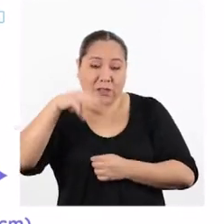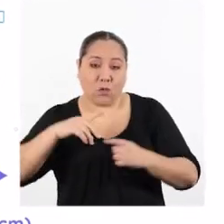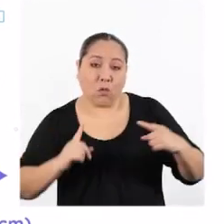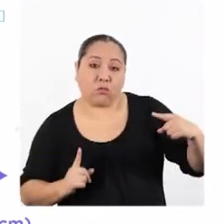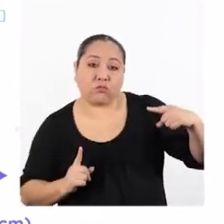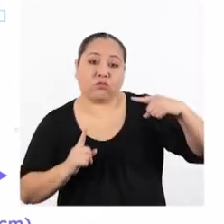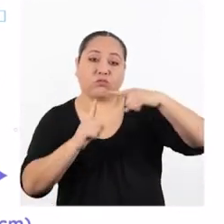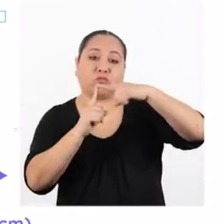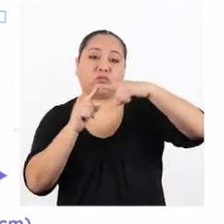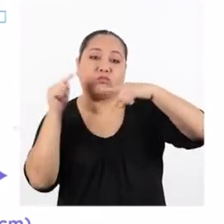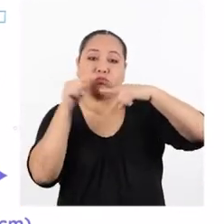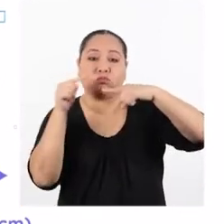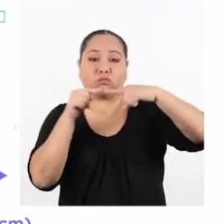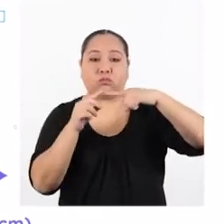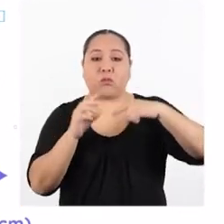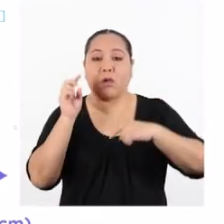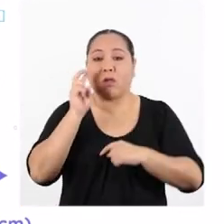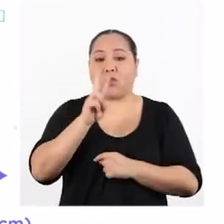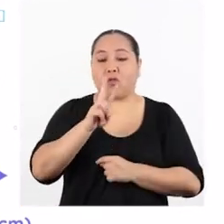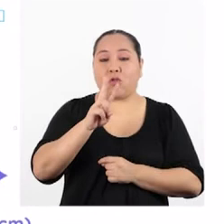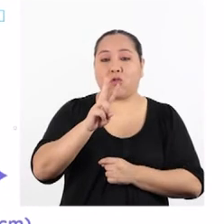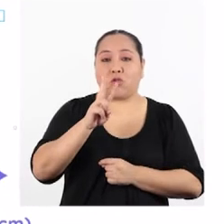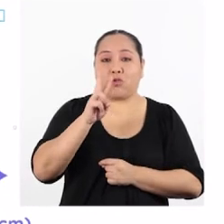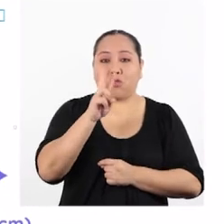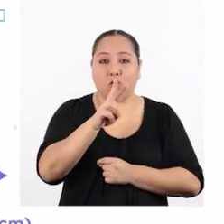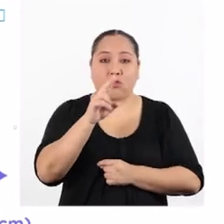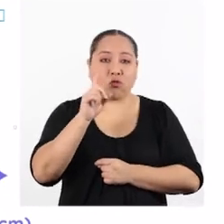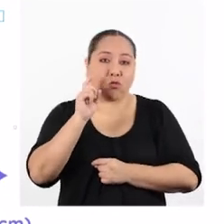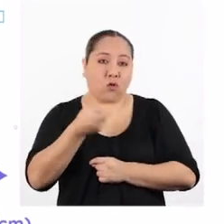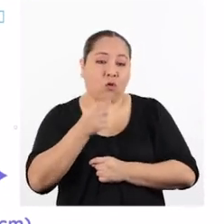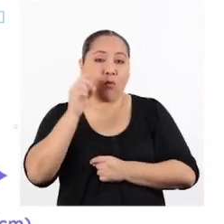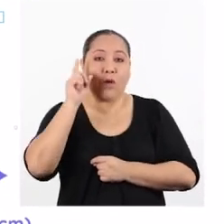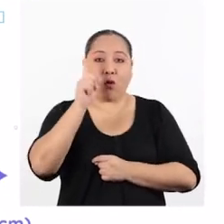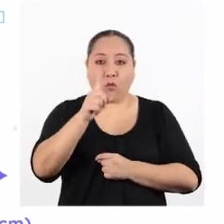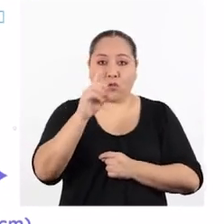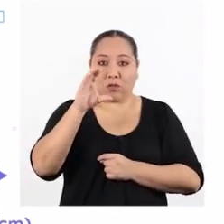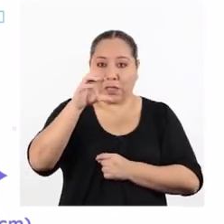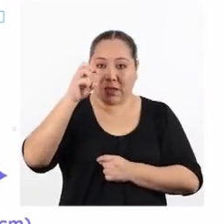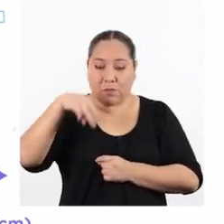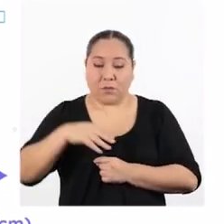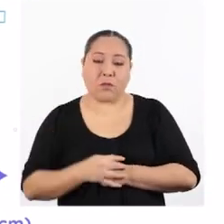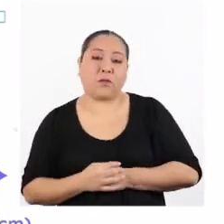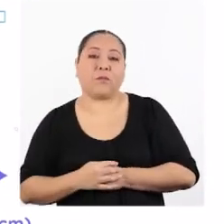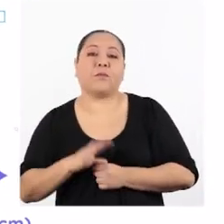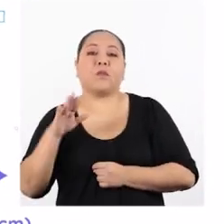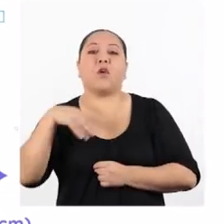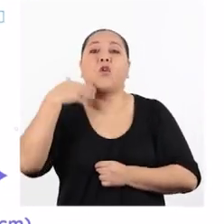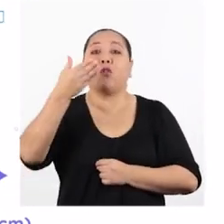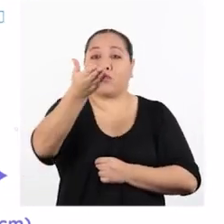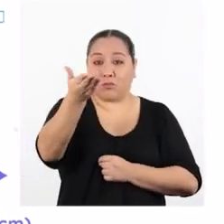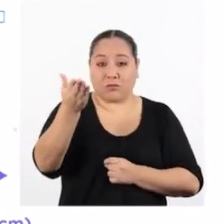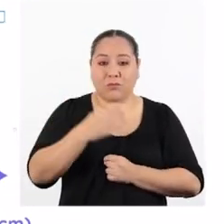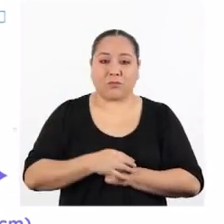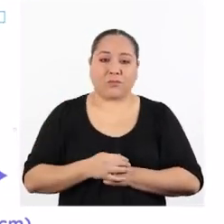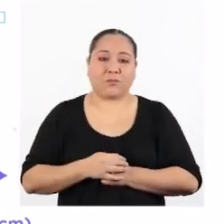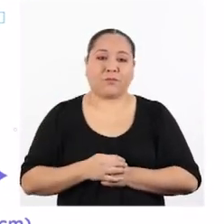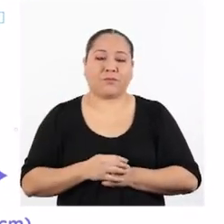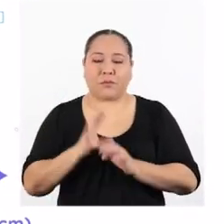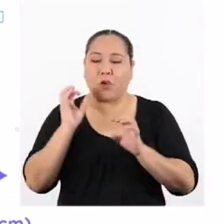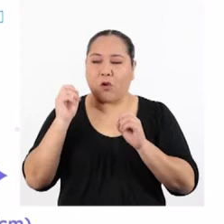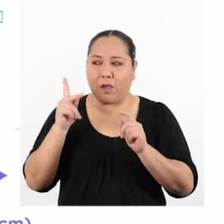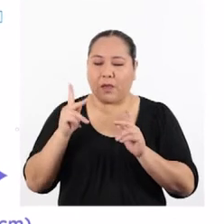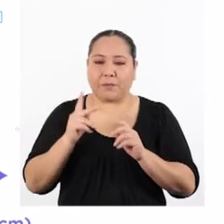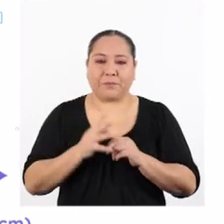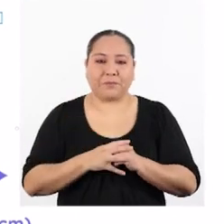une con el que le corresponde, que es de 2,1 centímetros. Sigan ustedes. Ya.